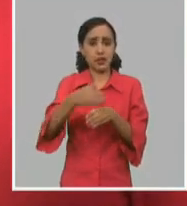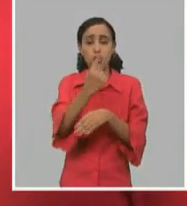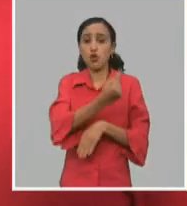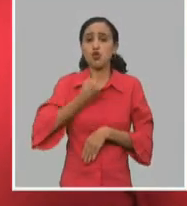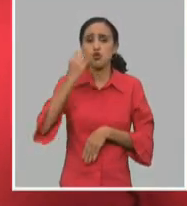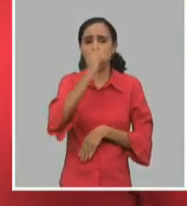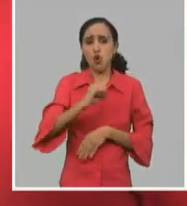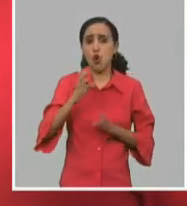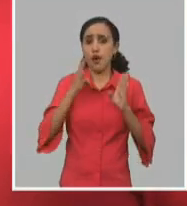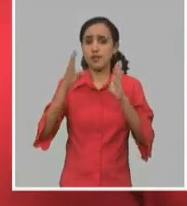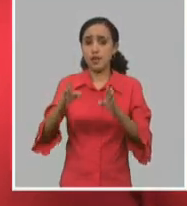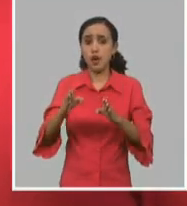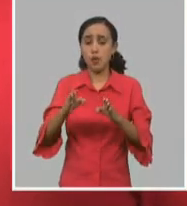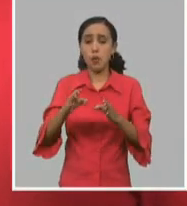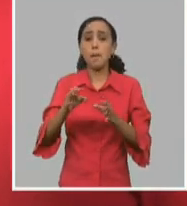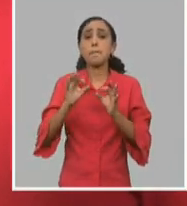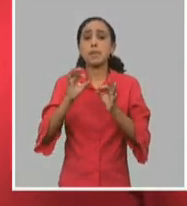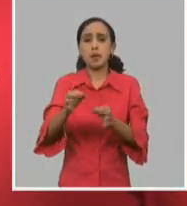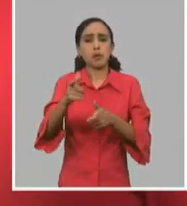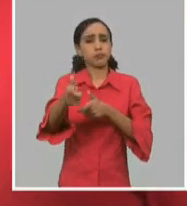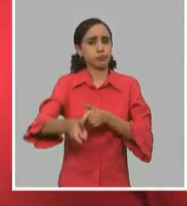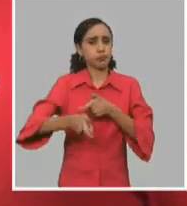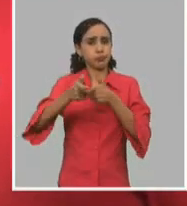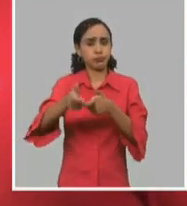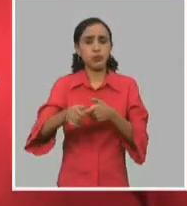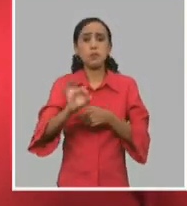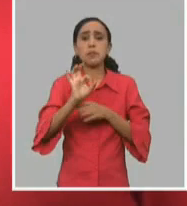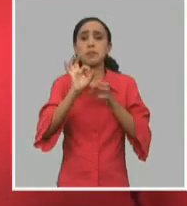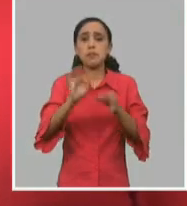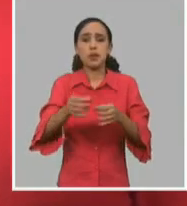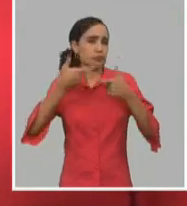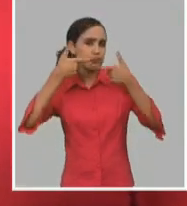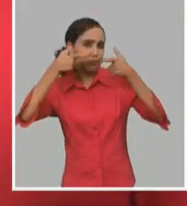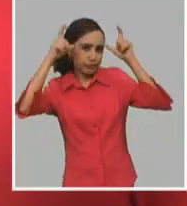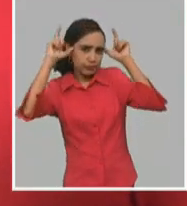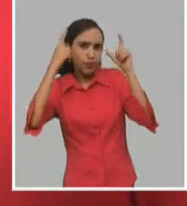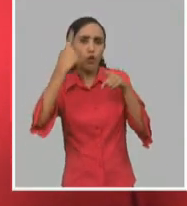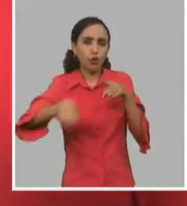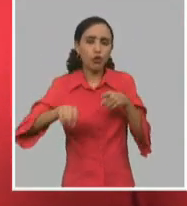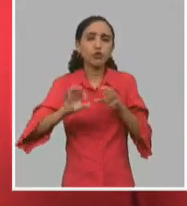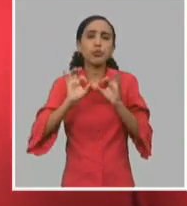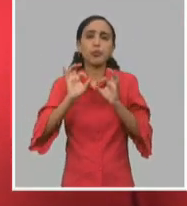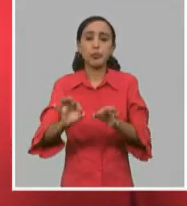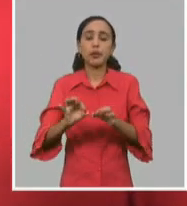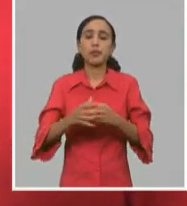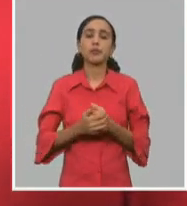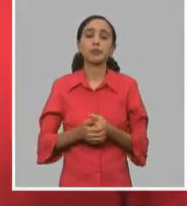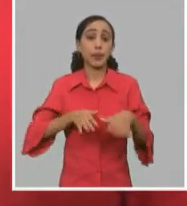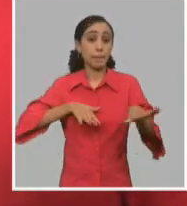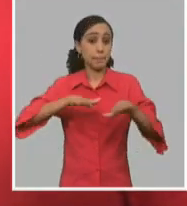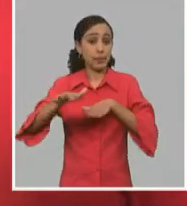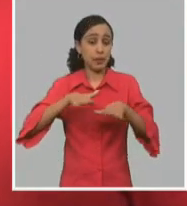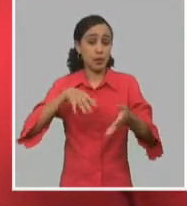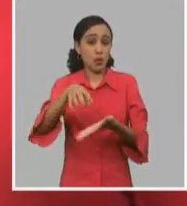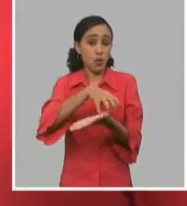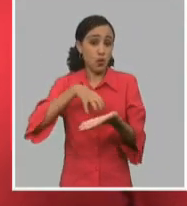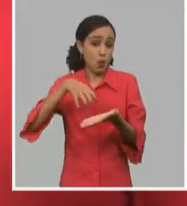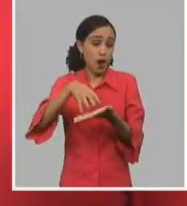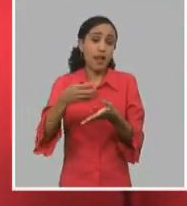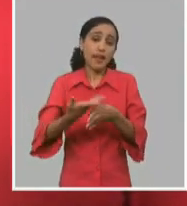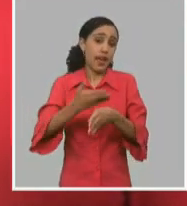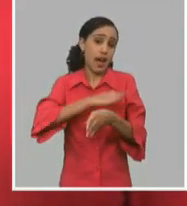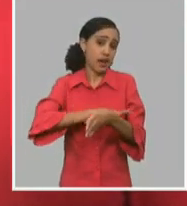reordenado áreas de la ganadería, es decir, el ganado lo hemos reordenado y hemos preparado áreas que no se dedicaban a este cultivo